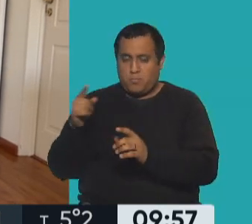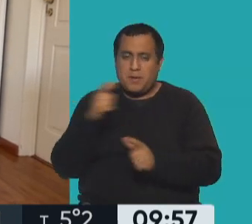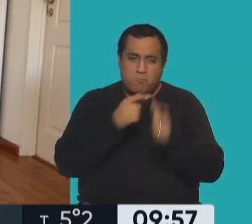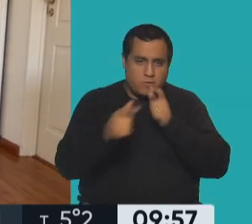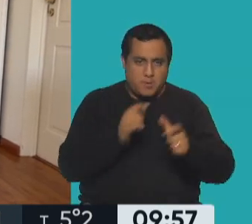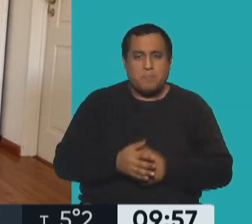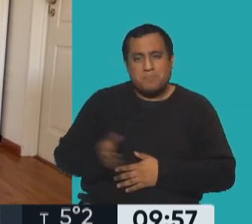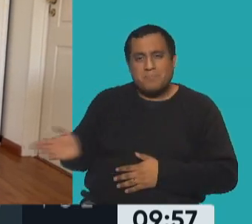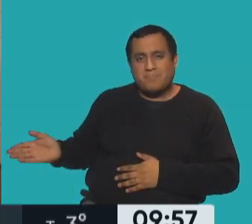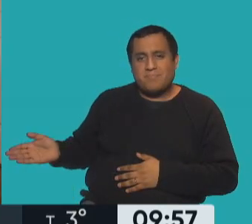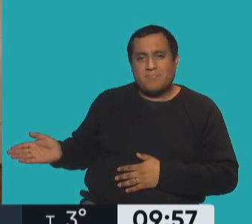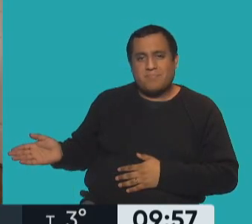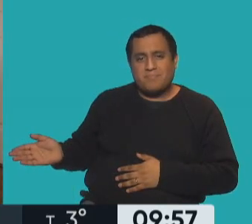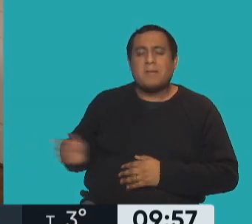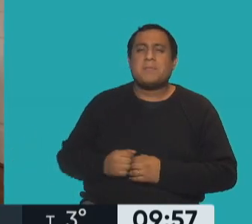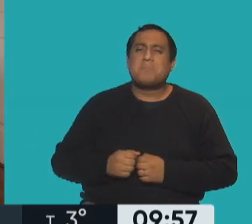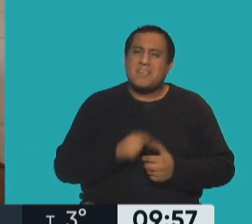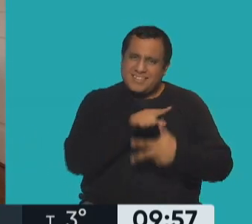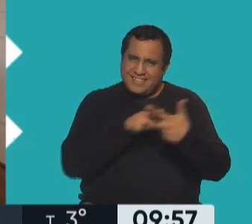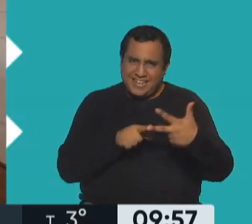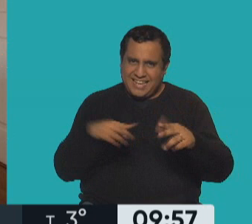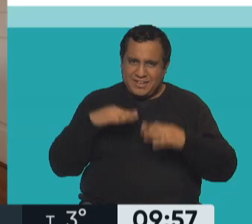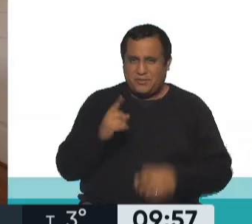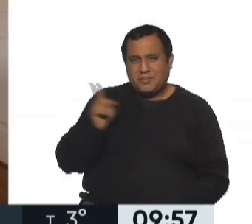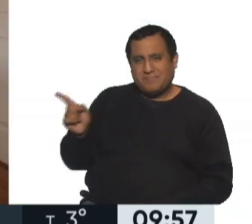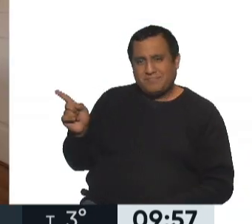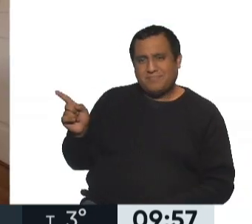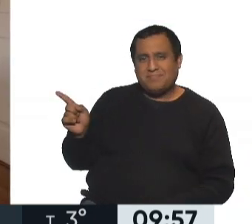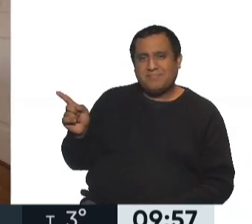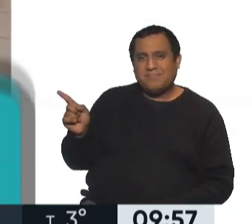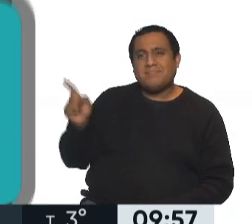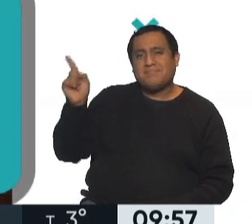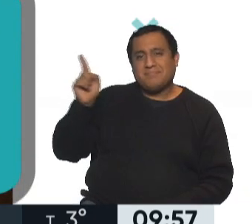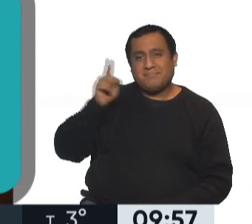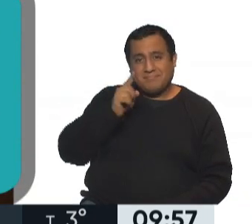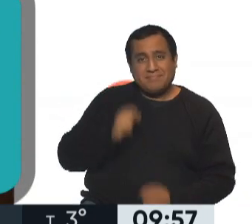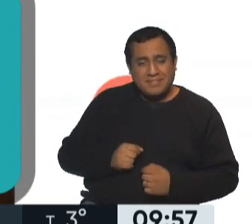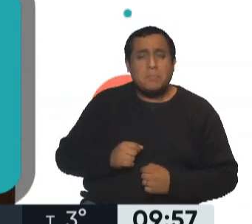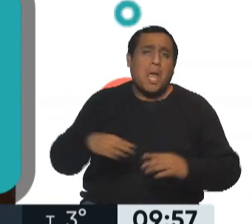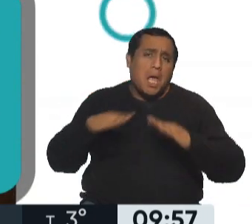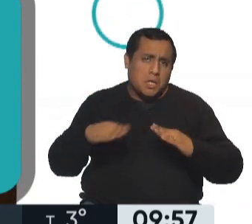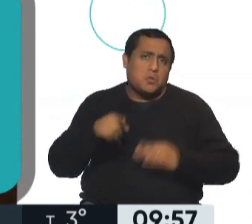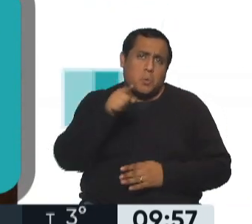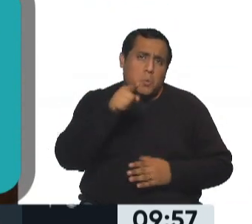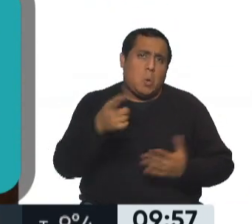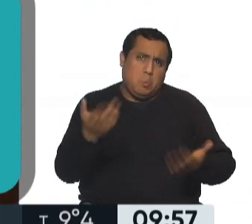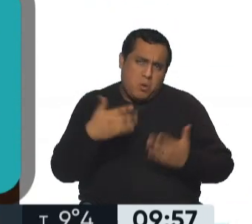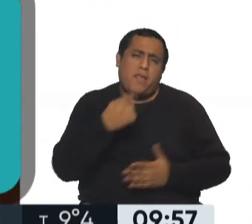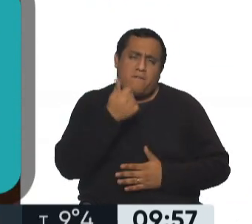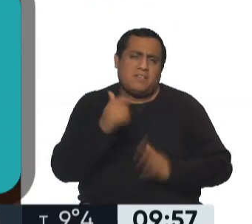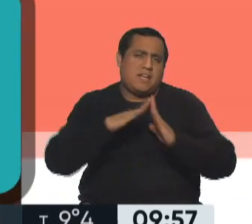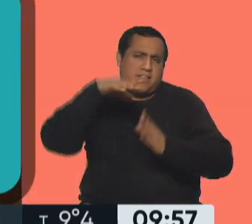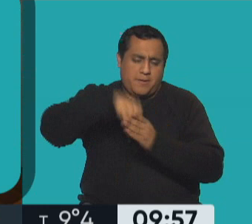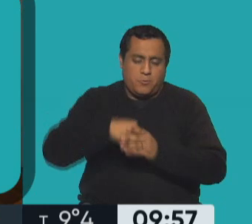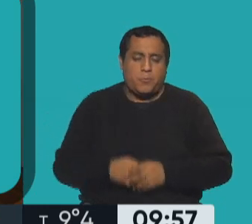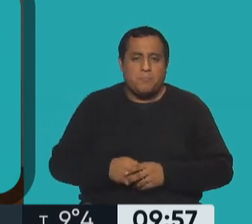victoria pardo mientras repasamos estos tres ejercicios que hoy nos trajo Vicky y son ejercicios que fácilmente podés hacer en casa